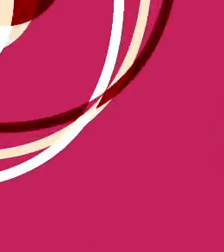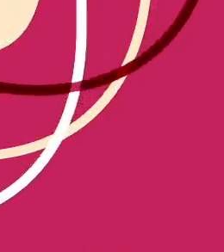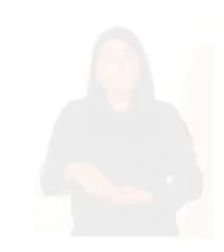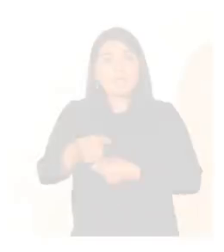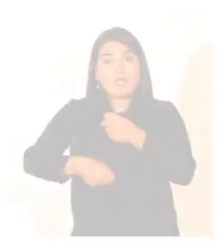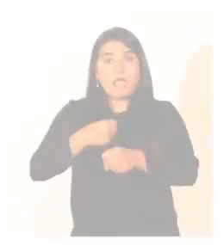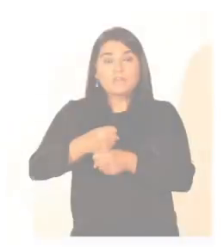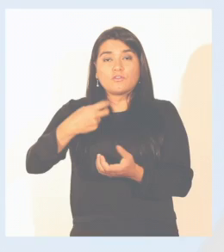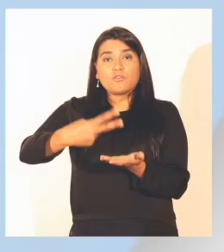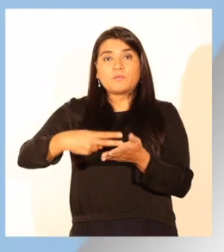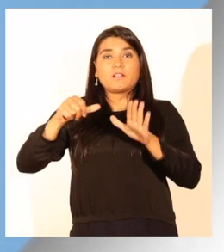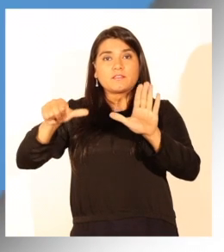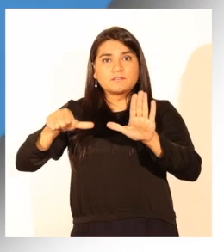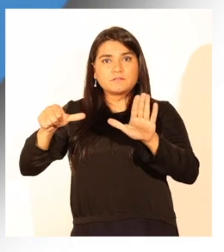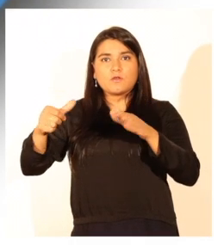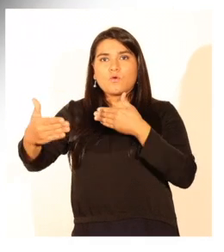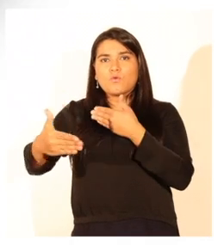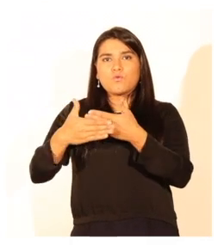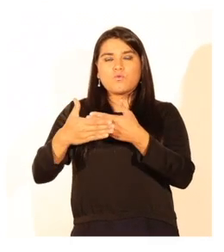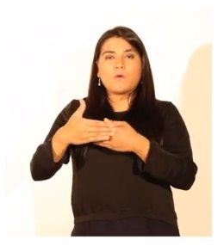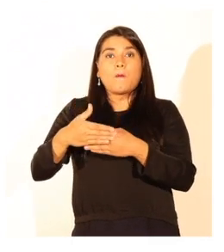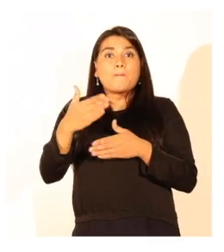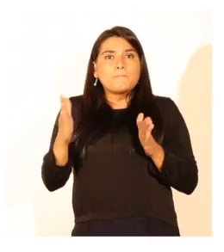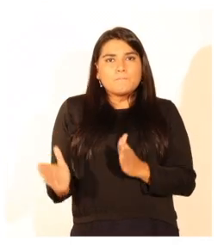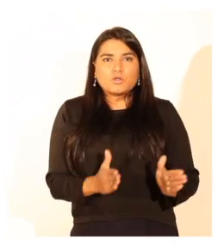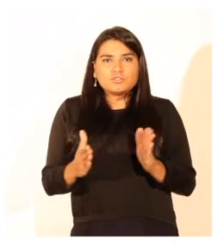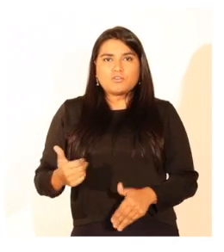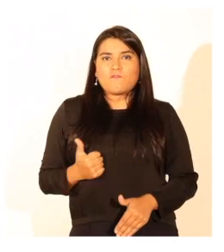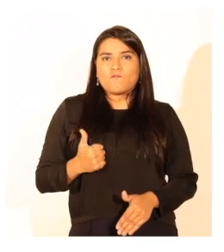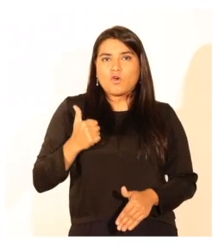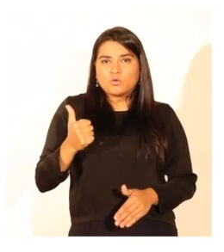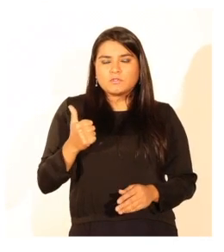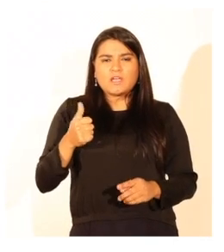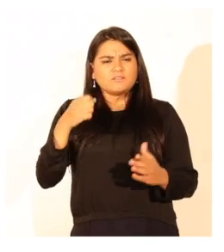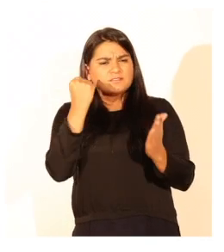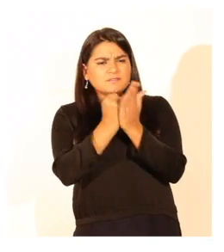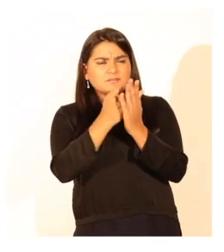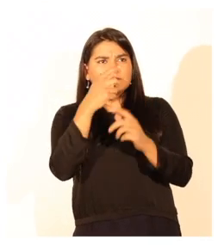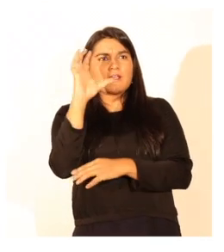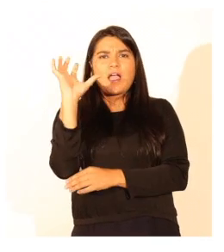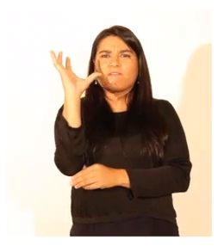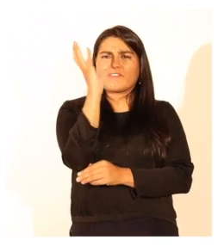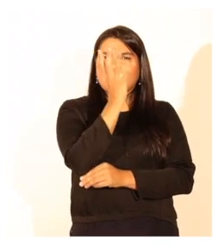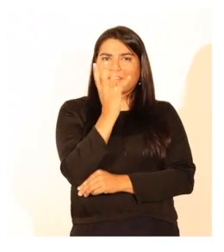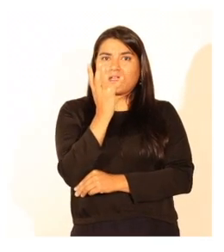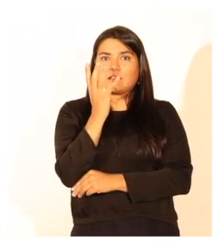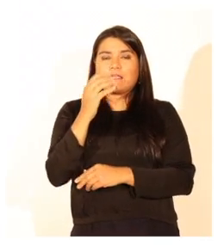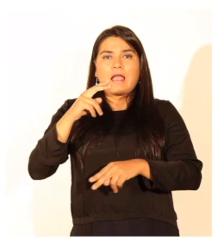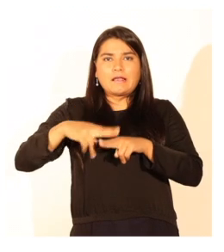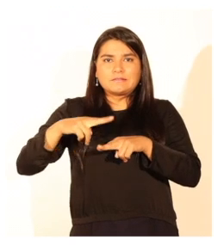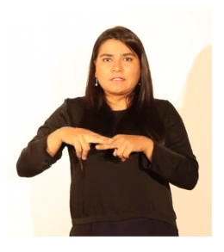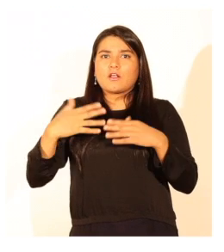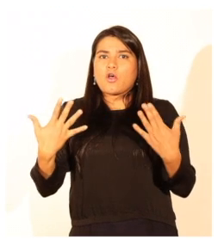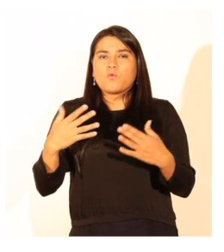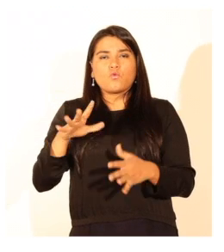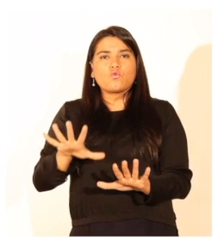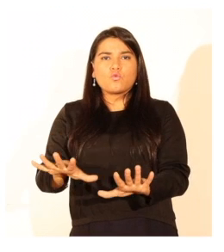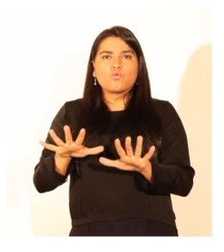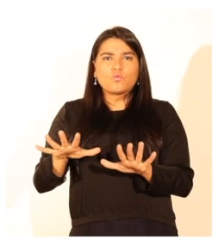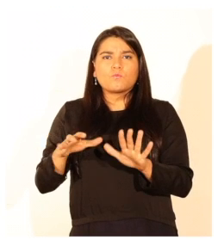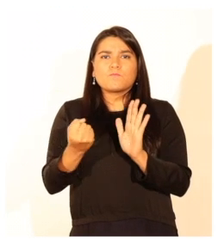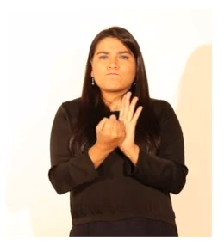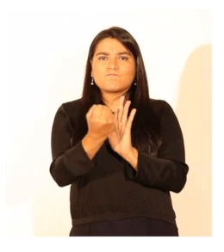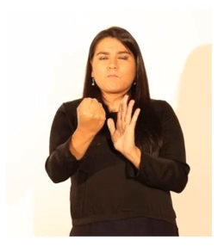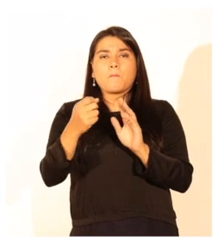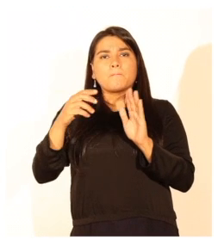En el año 2016, finalizó el proceso voluntario de certificación ambiental municipal, fase mantención de la excelencia,